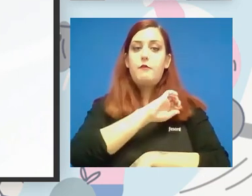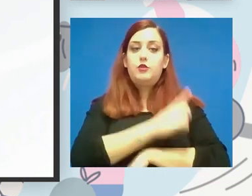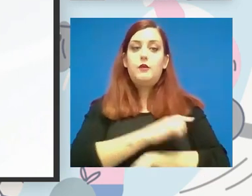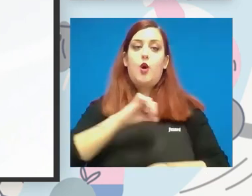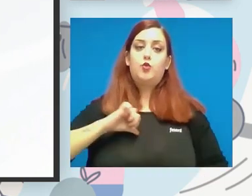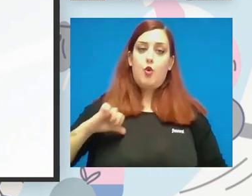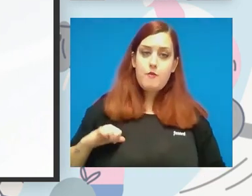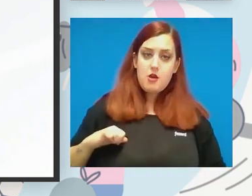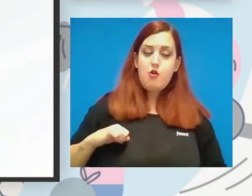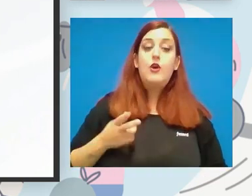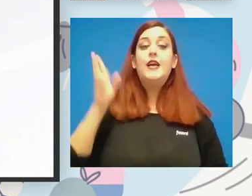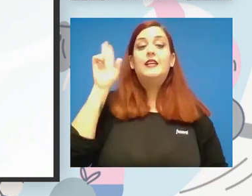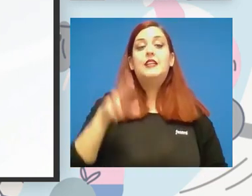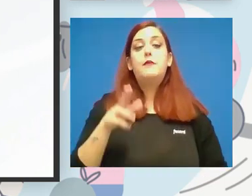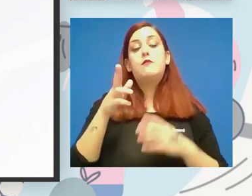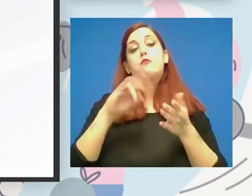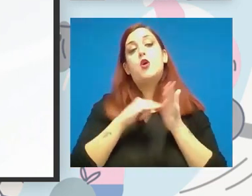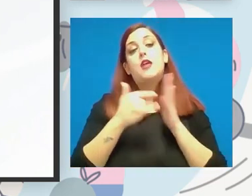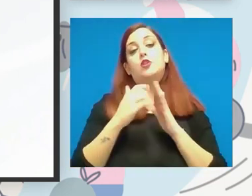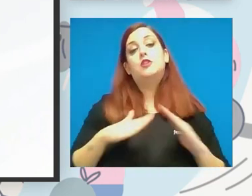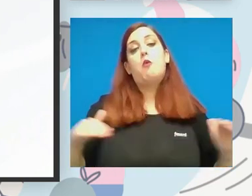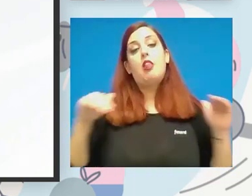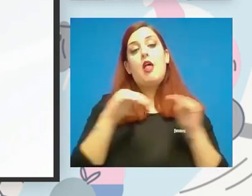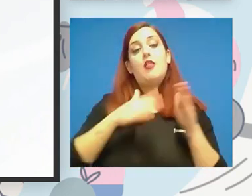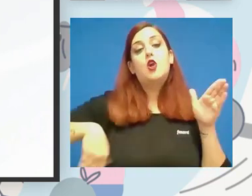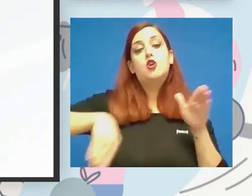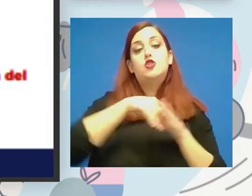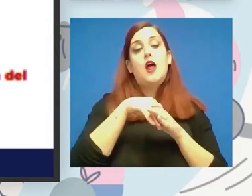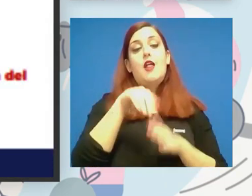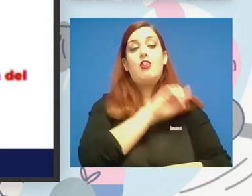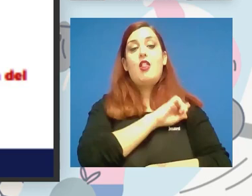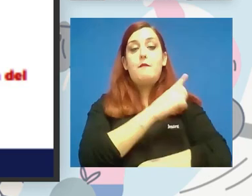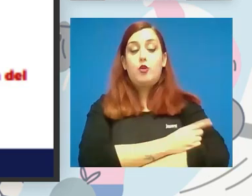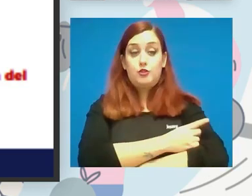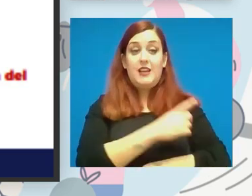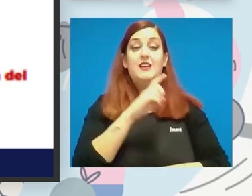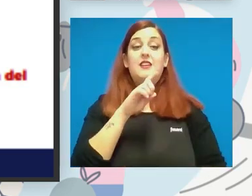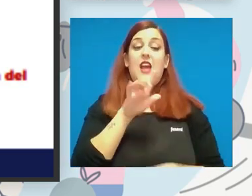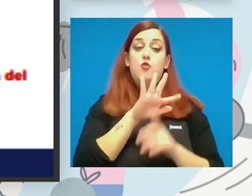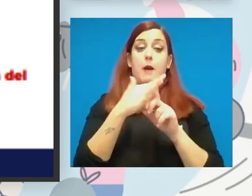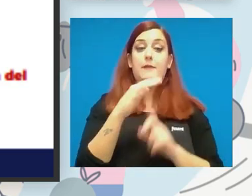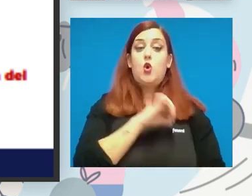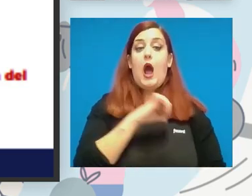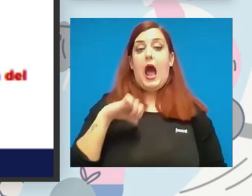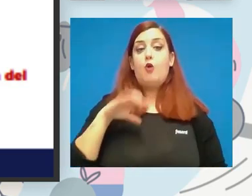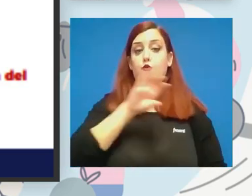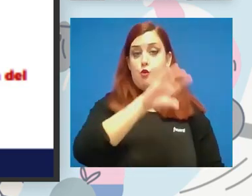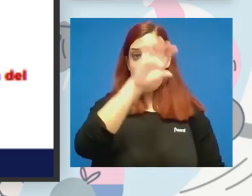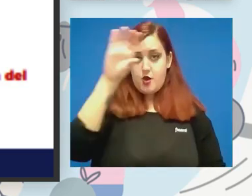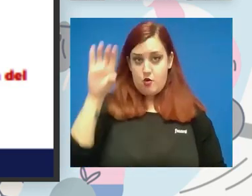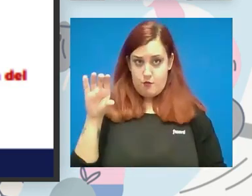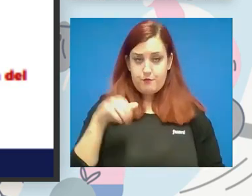y proyectos de igualdad e inclusión en el deporte en el ámbito autonómico hay otras líneas